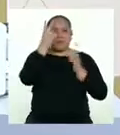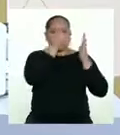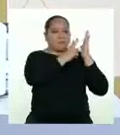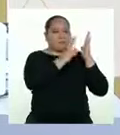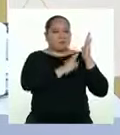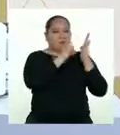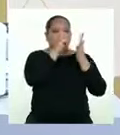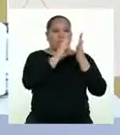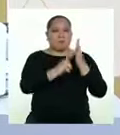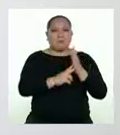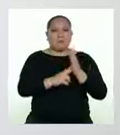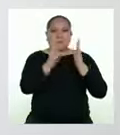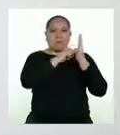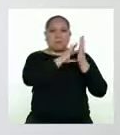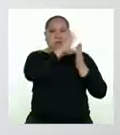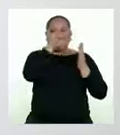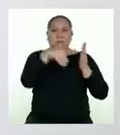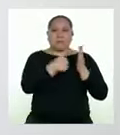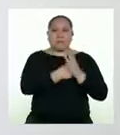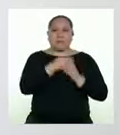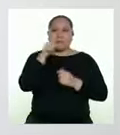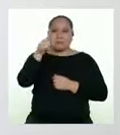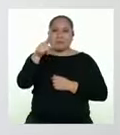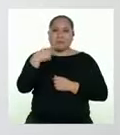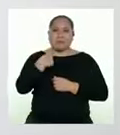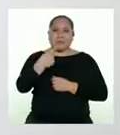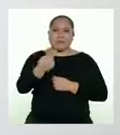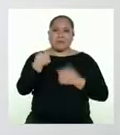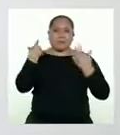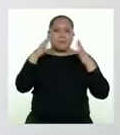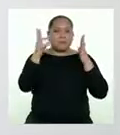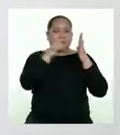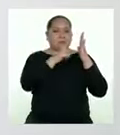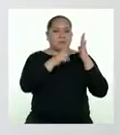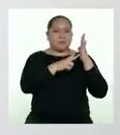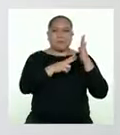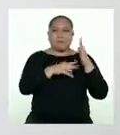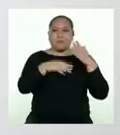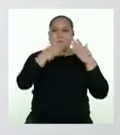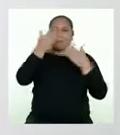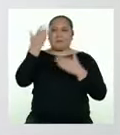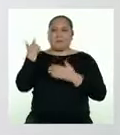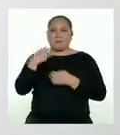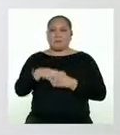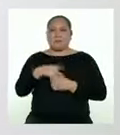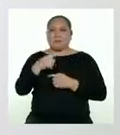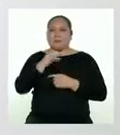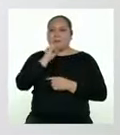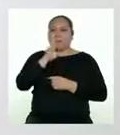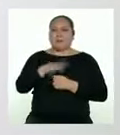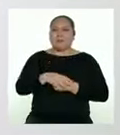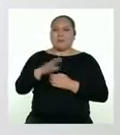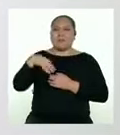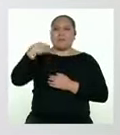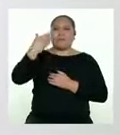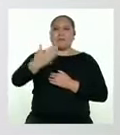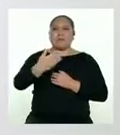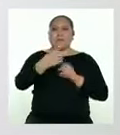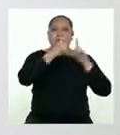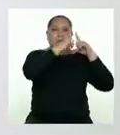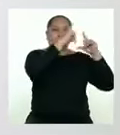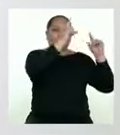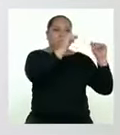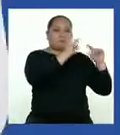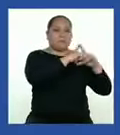en la que leemos todo el texto. Y como tú y yo ya leímos el texto antes, ¿qué dices si pasamos a la lectura